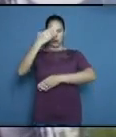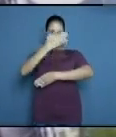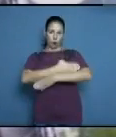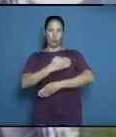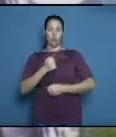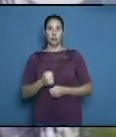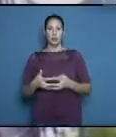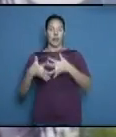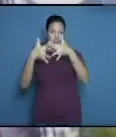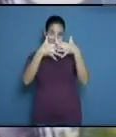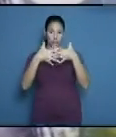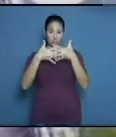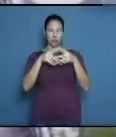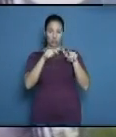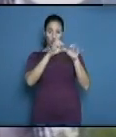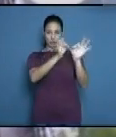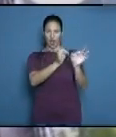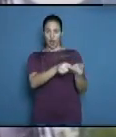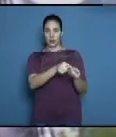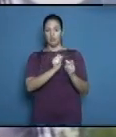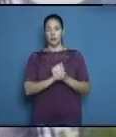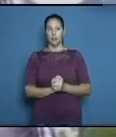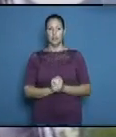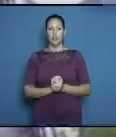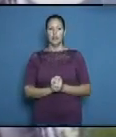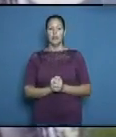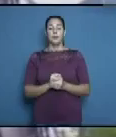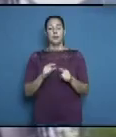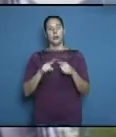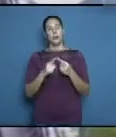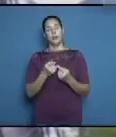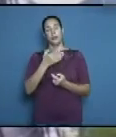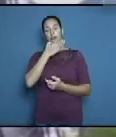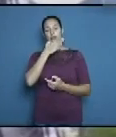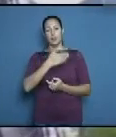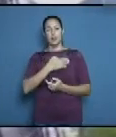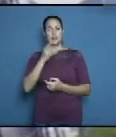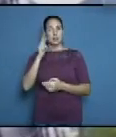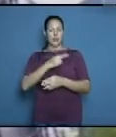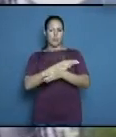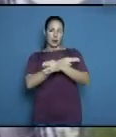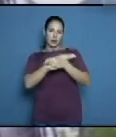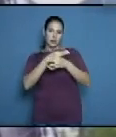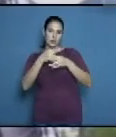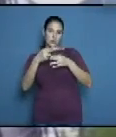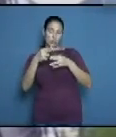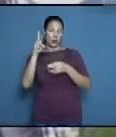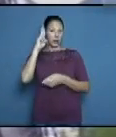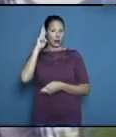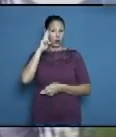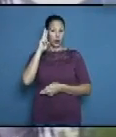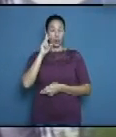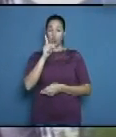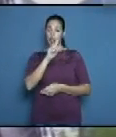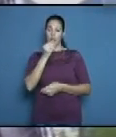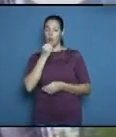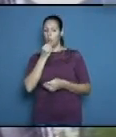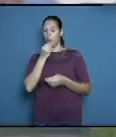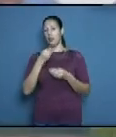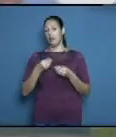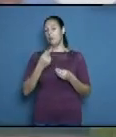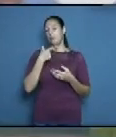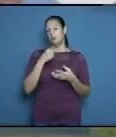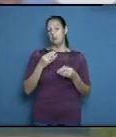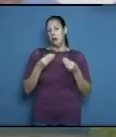siempre escuchó en un diálogo profundo al Che Guevara y decía al imperialismo no se le puede dar un tantito así pues es el Fidel que nos llamaba a perfección